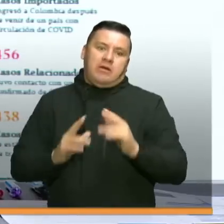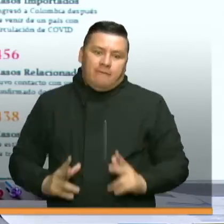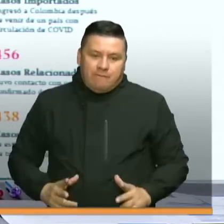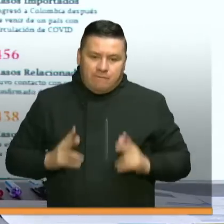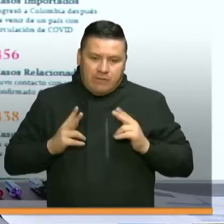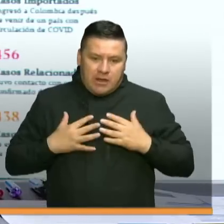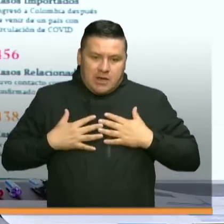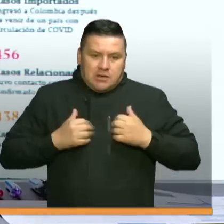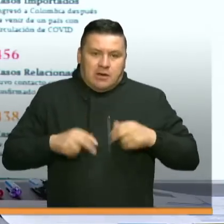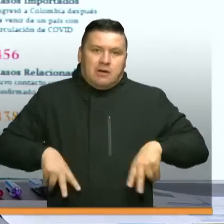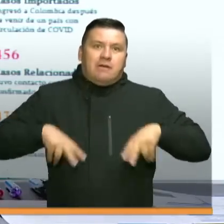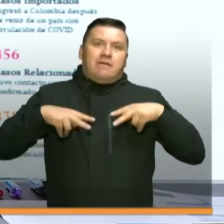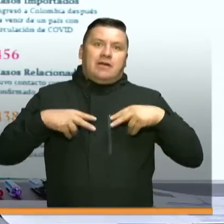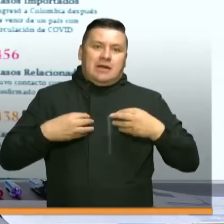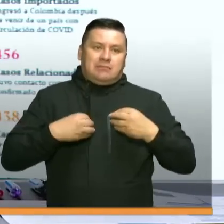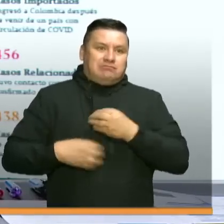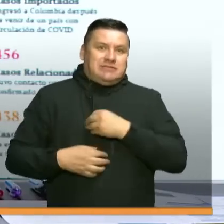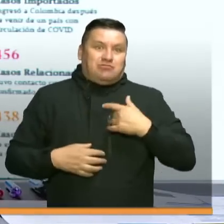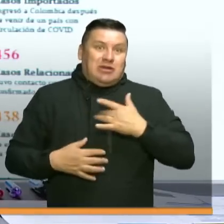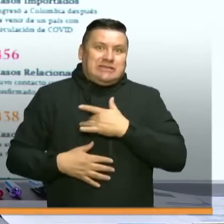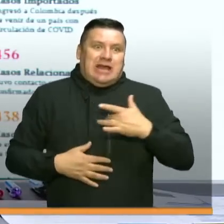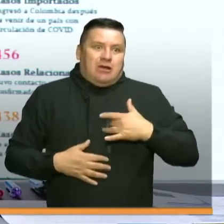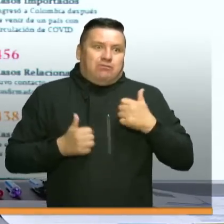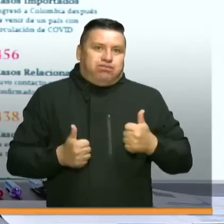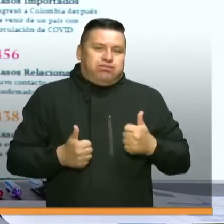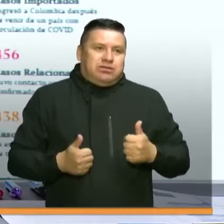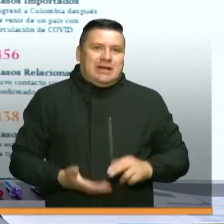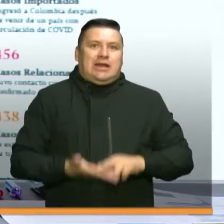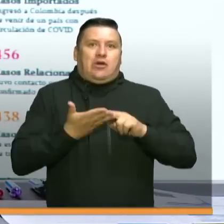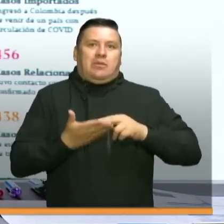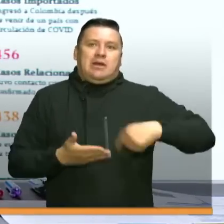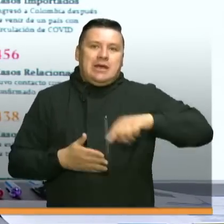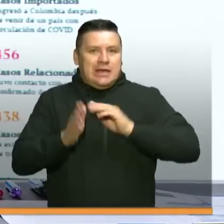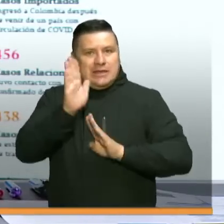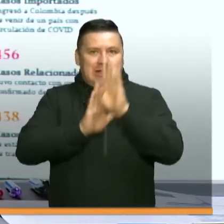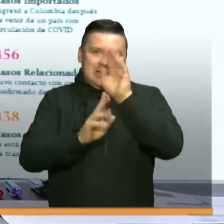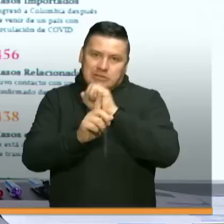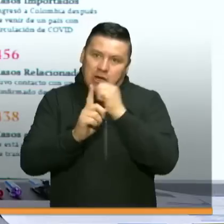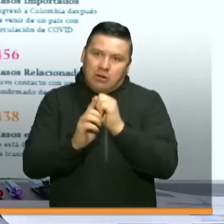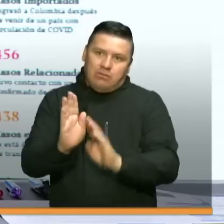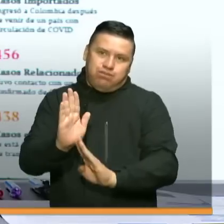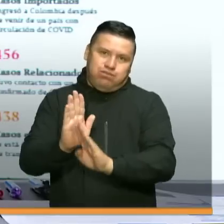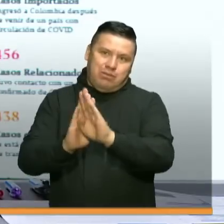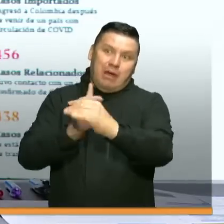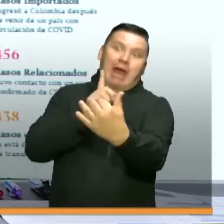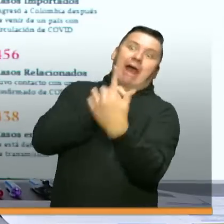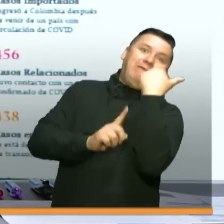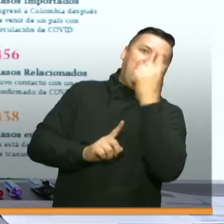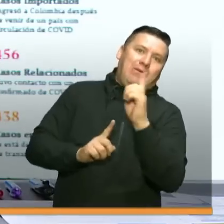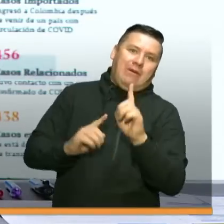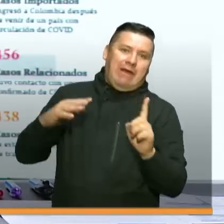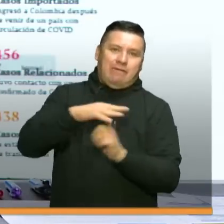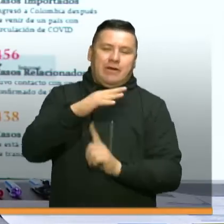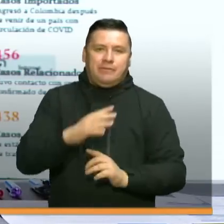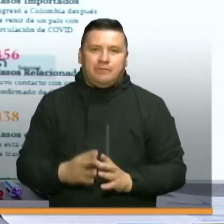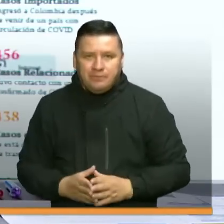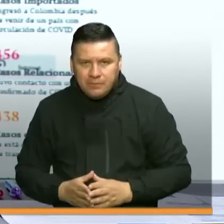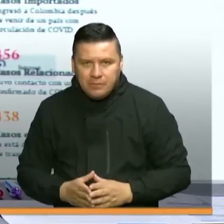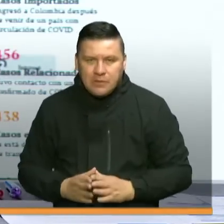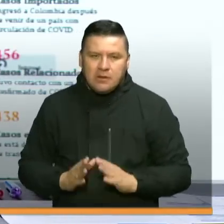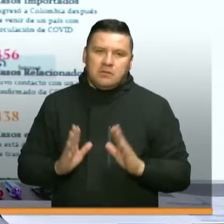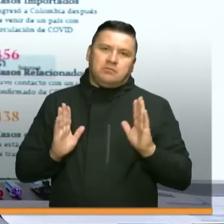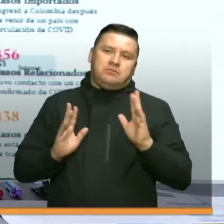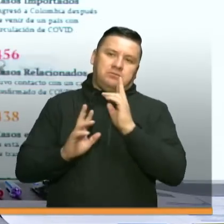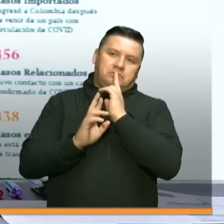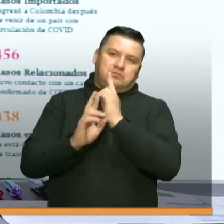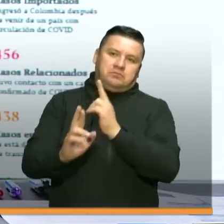la vida y la salud, también es muy importante en términos de salud pública que el desarrollo social no se afecte de manera estructural. Y con esa